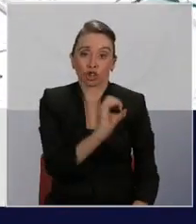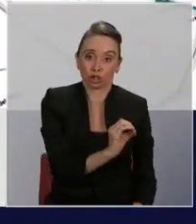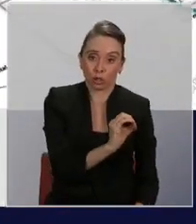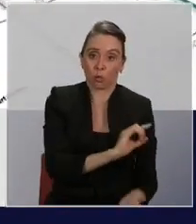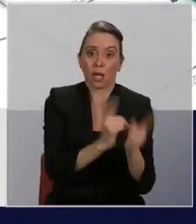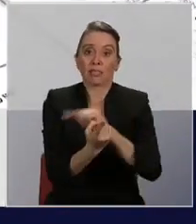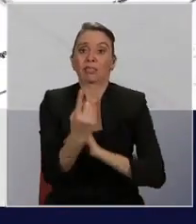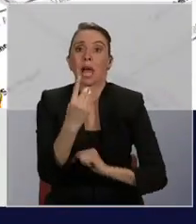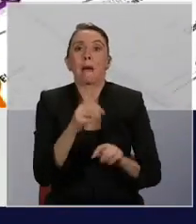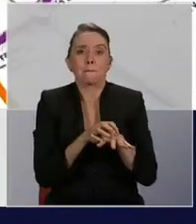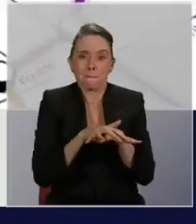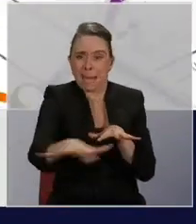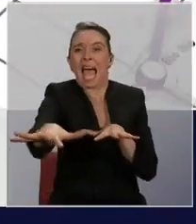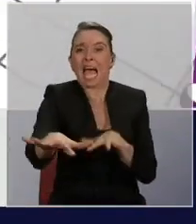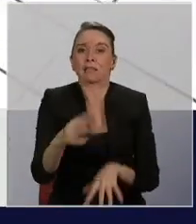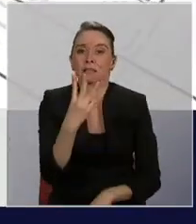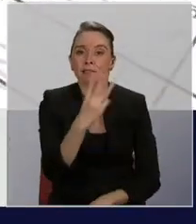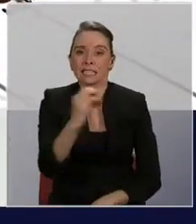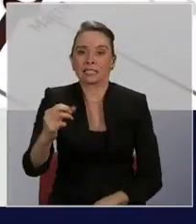300 kilómetros.